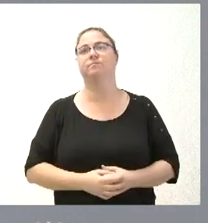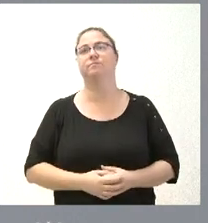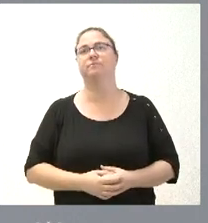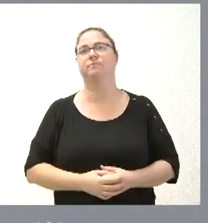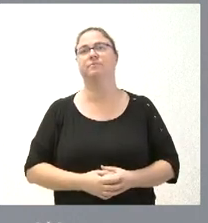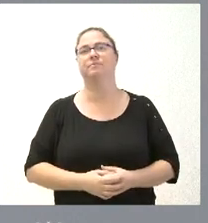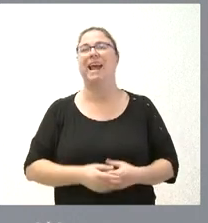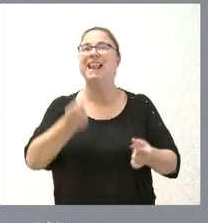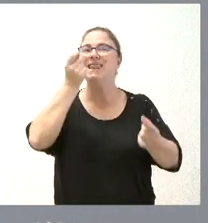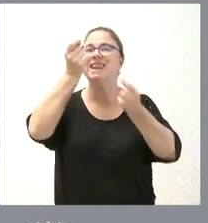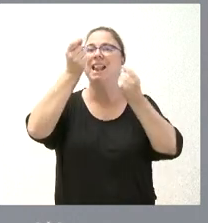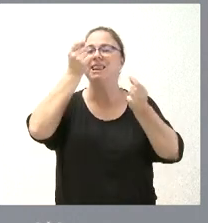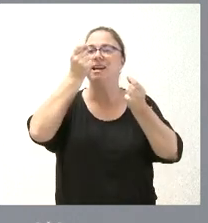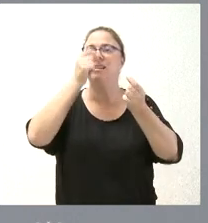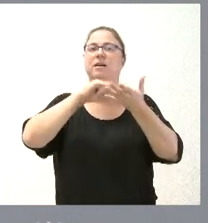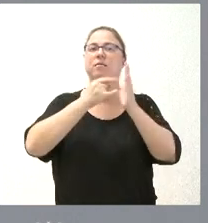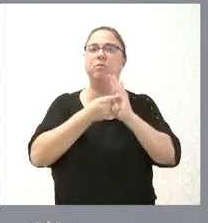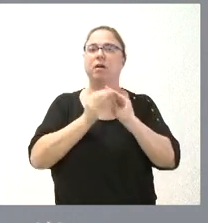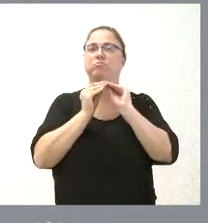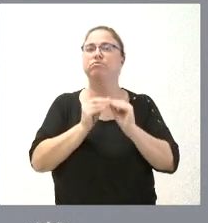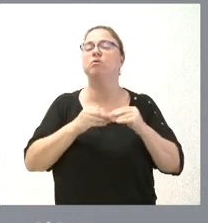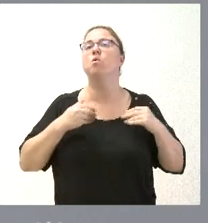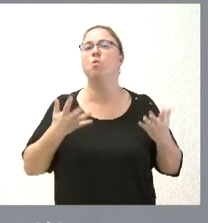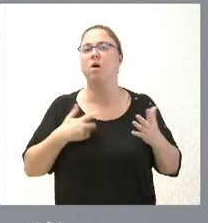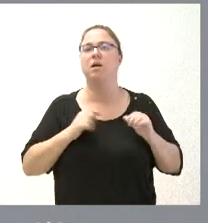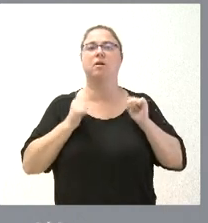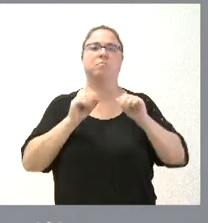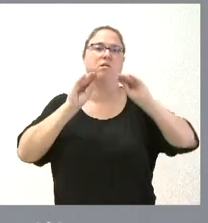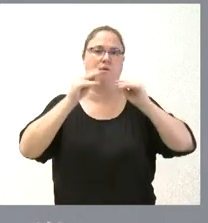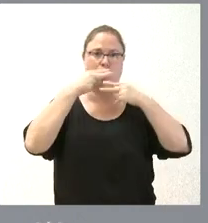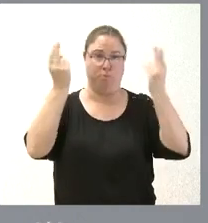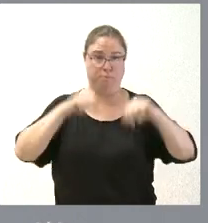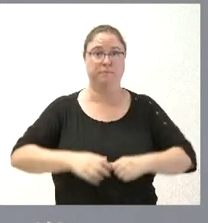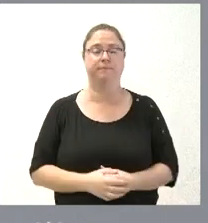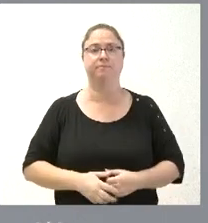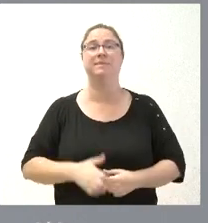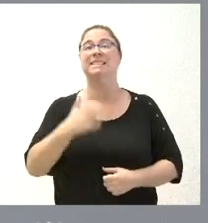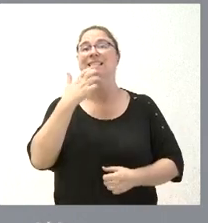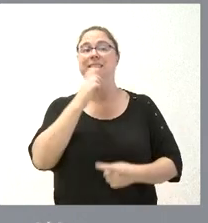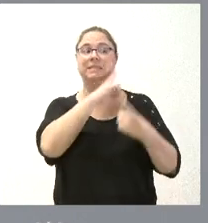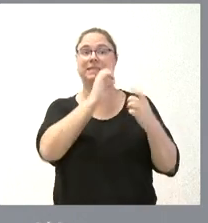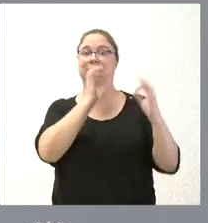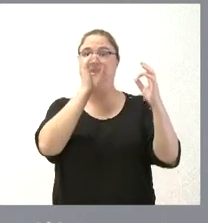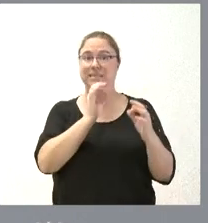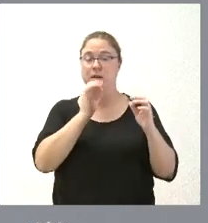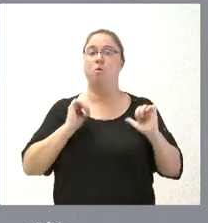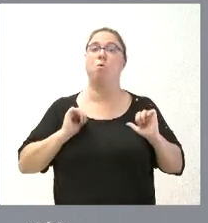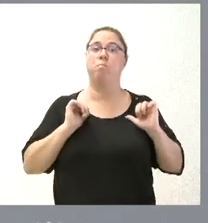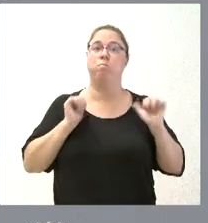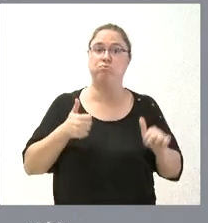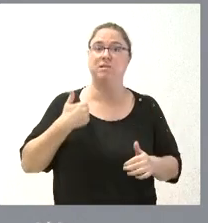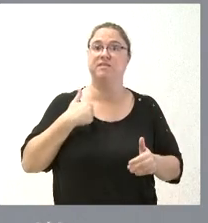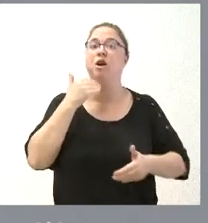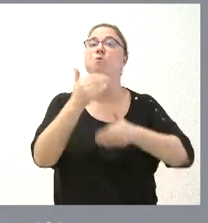el detalle de cuáles son los planes a evaluar y comenzar a formar a empleados públicos si la pregunta en concreto es si comenzamos ya todo el